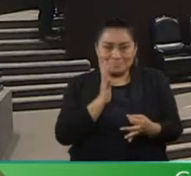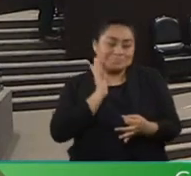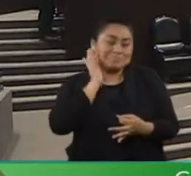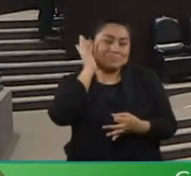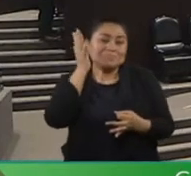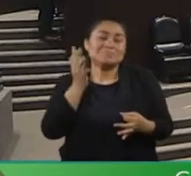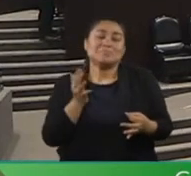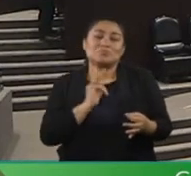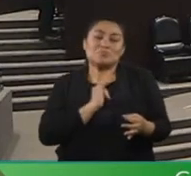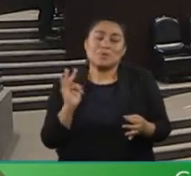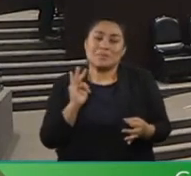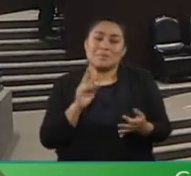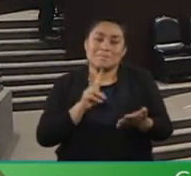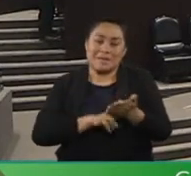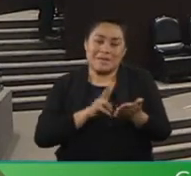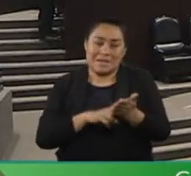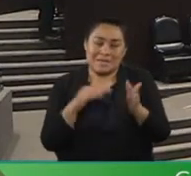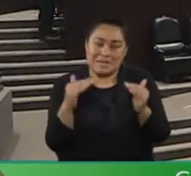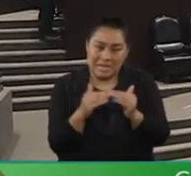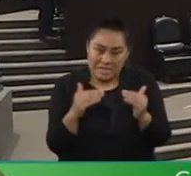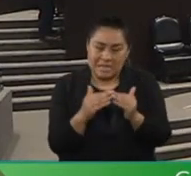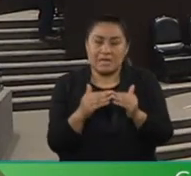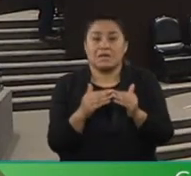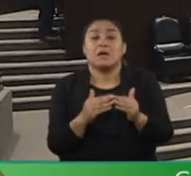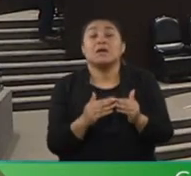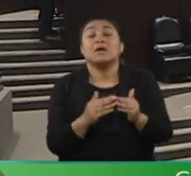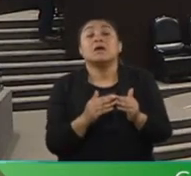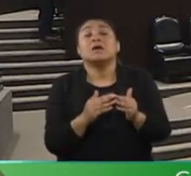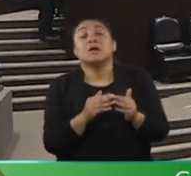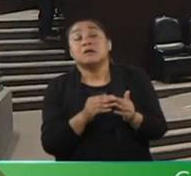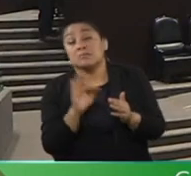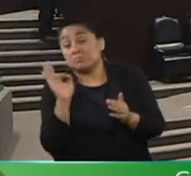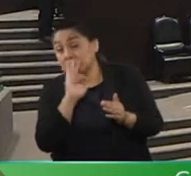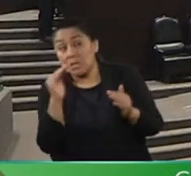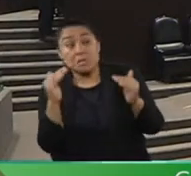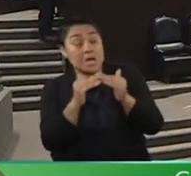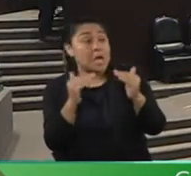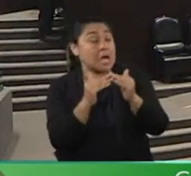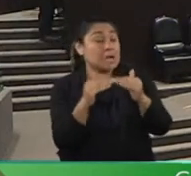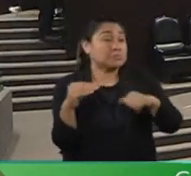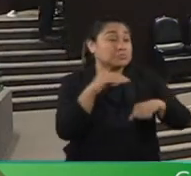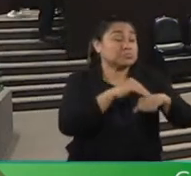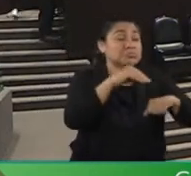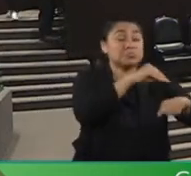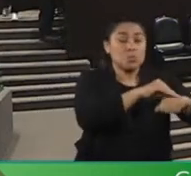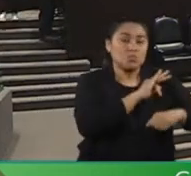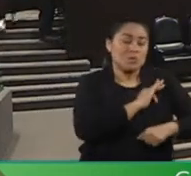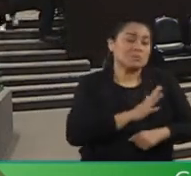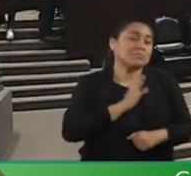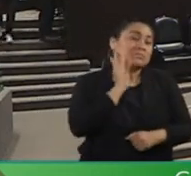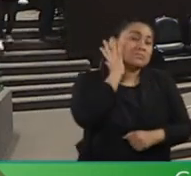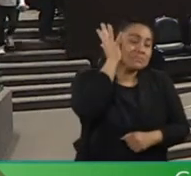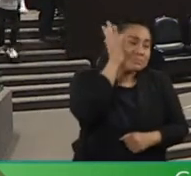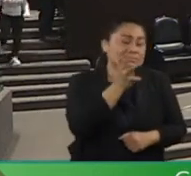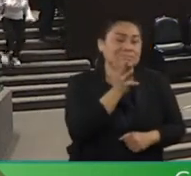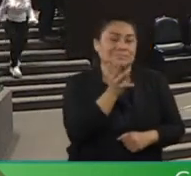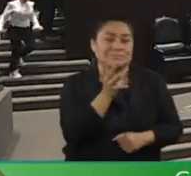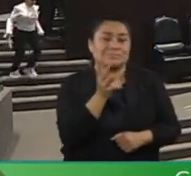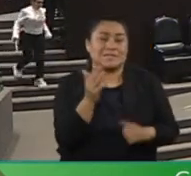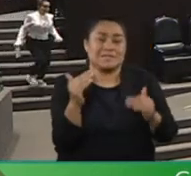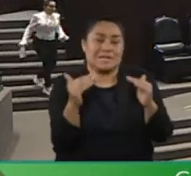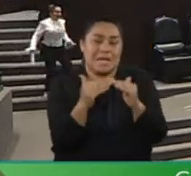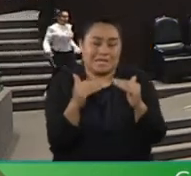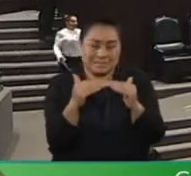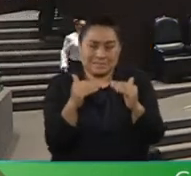pero sin hacinamiento y con probabilidades de crecimiento y con la posibilidad de alcanzar dimensiones de viviendas de clase